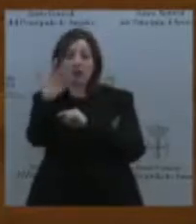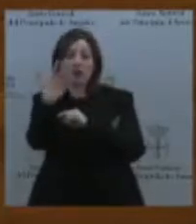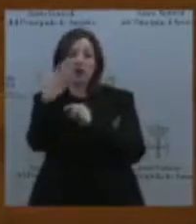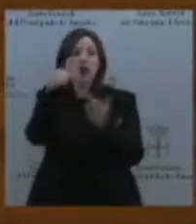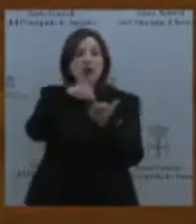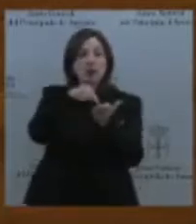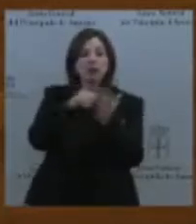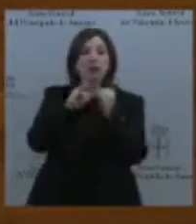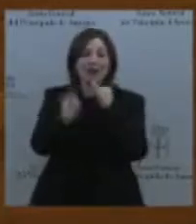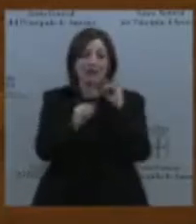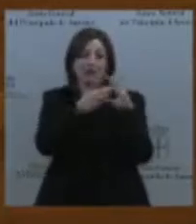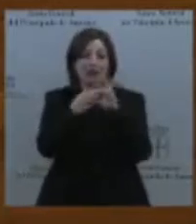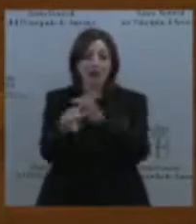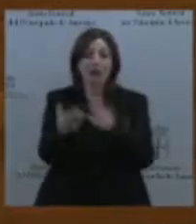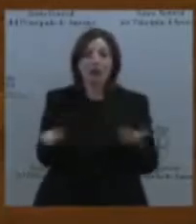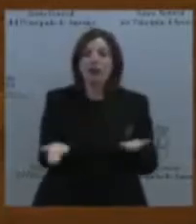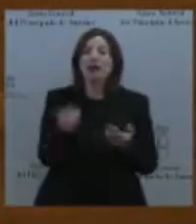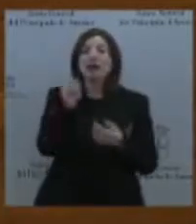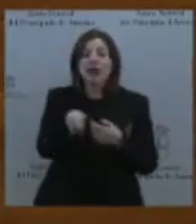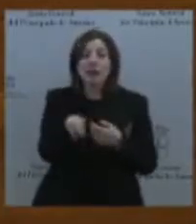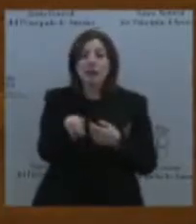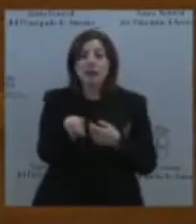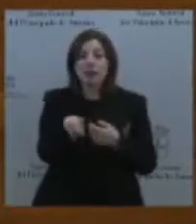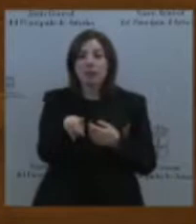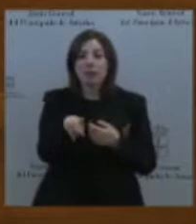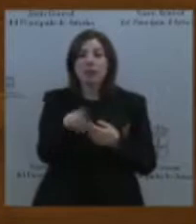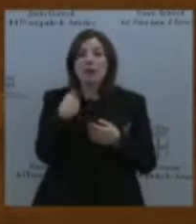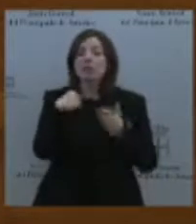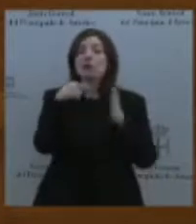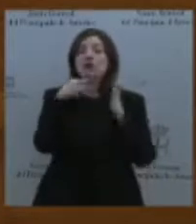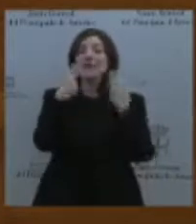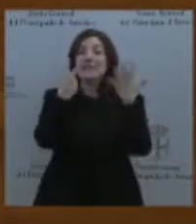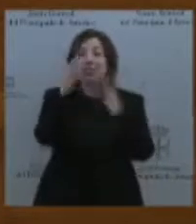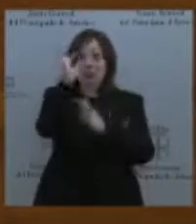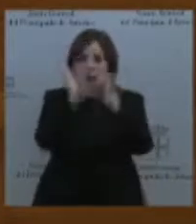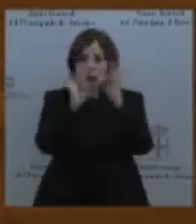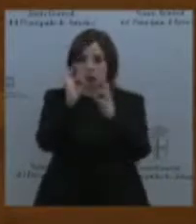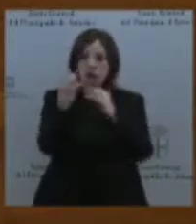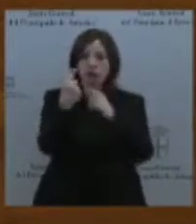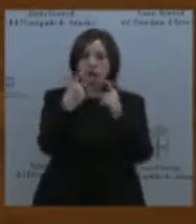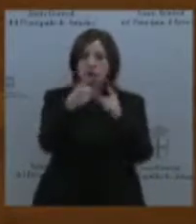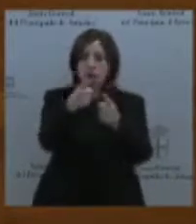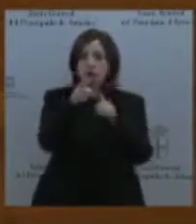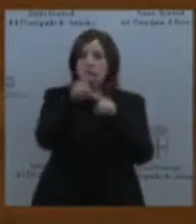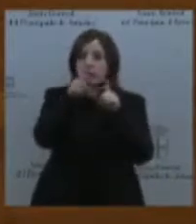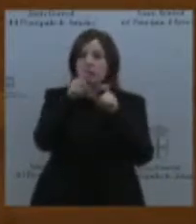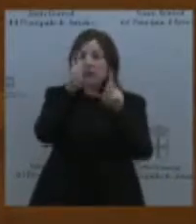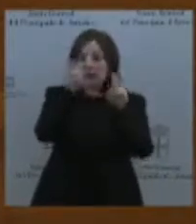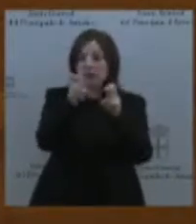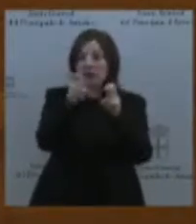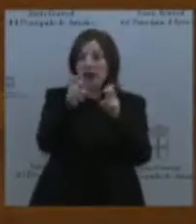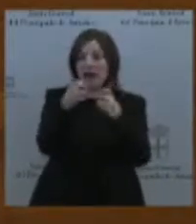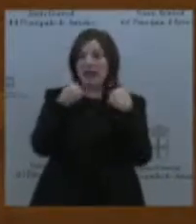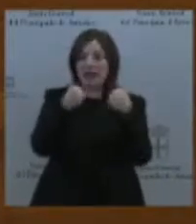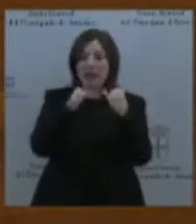Que suspendió el impuesto que grava con un 7% el valor de la producción de la energía eléctrica, que se sigue manteniendo y que ahora se quiere separar el coste del